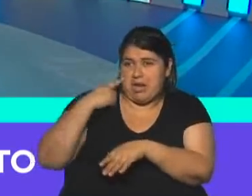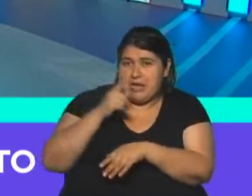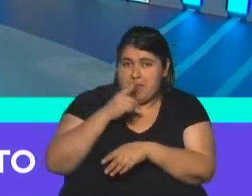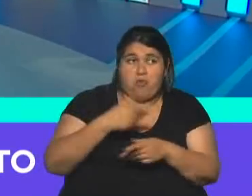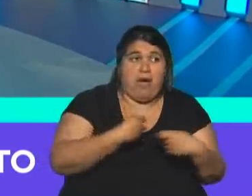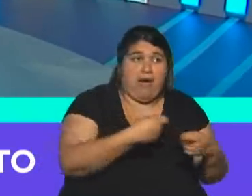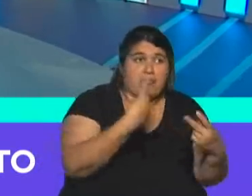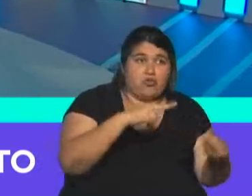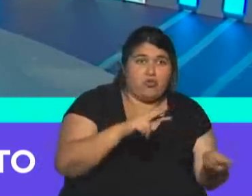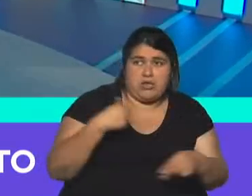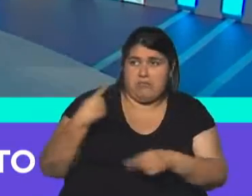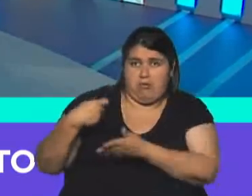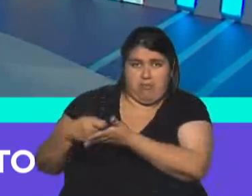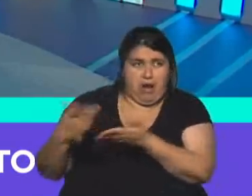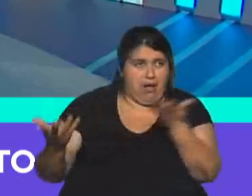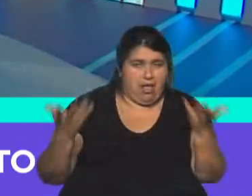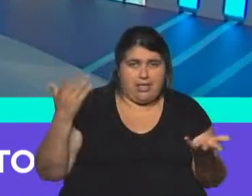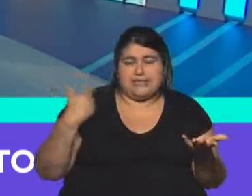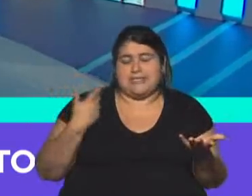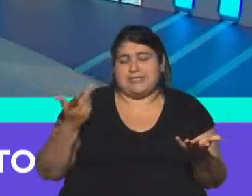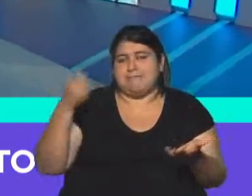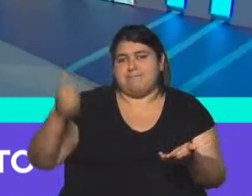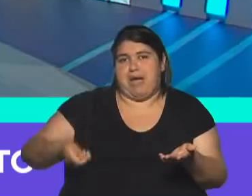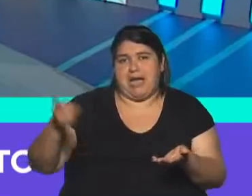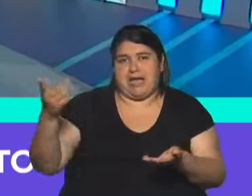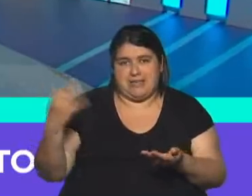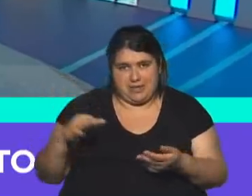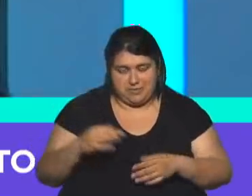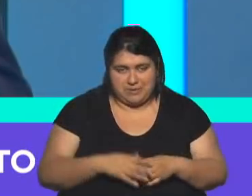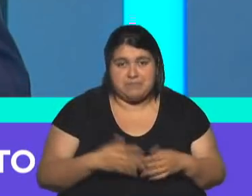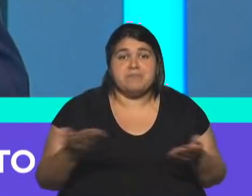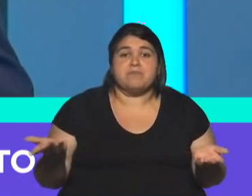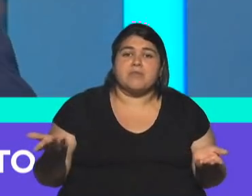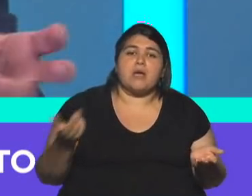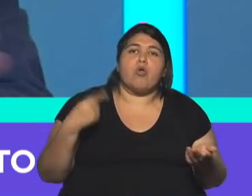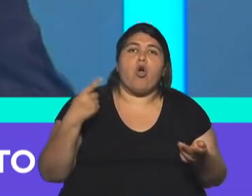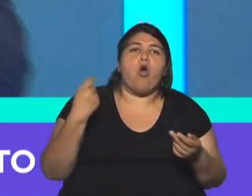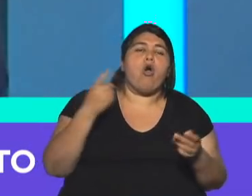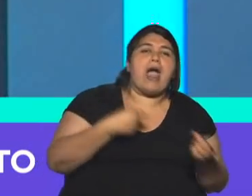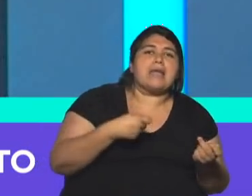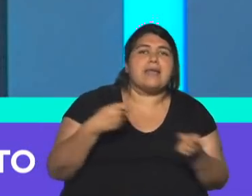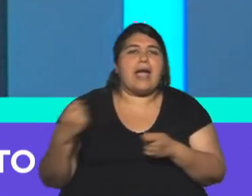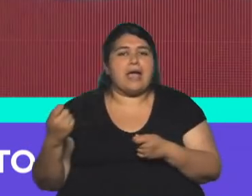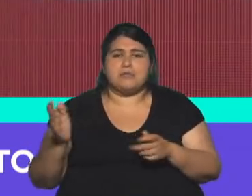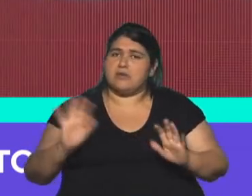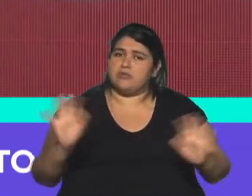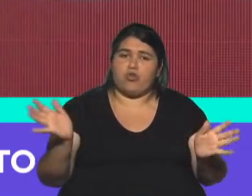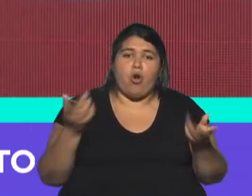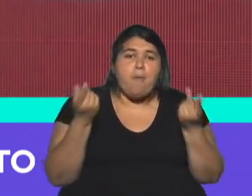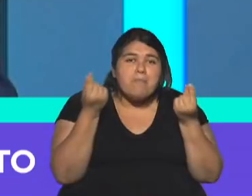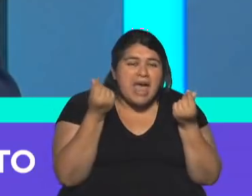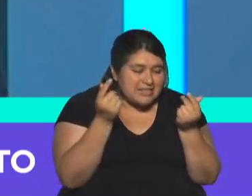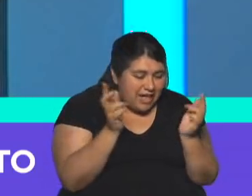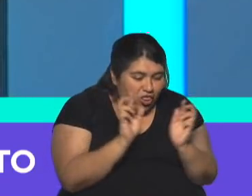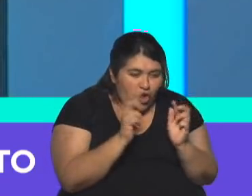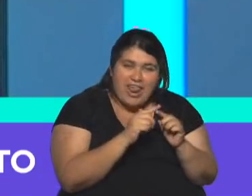al fondo, si alguien pensara en esa posibilidad. El problema actual es que no es que gastamos acá o gastamos allá, no tenemos la No está la plata, no están los dólares.